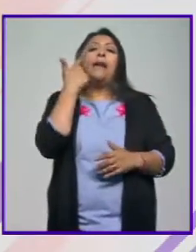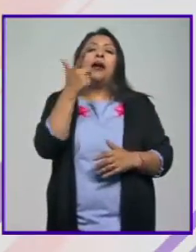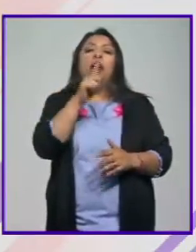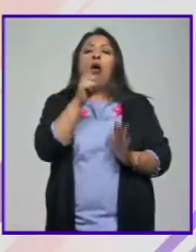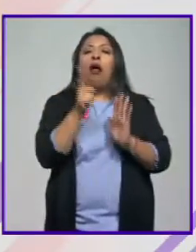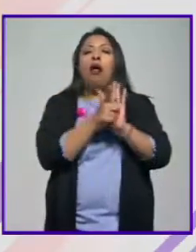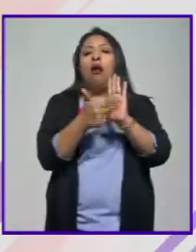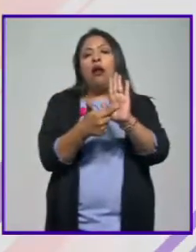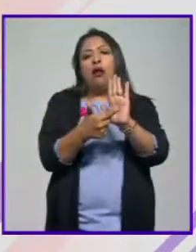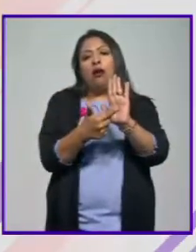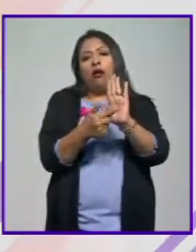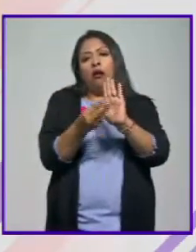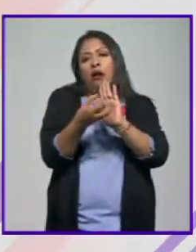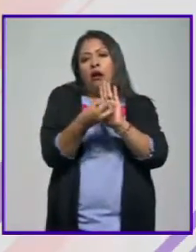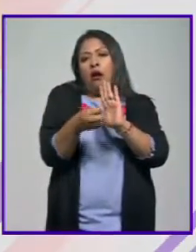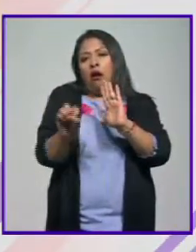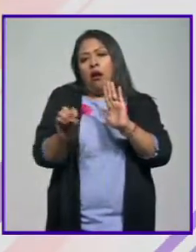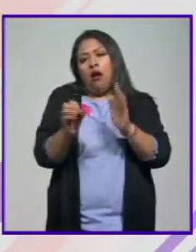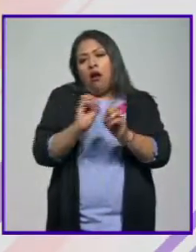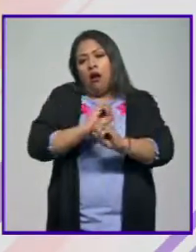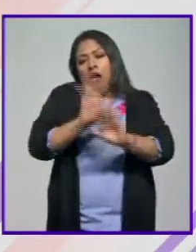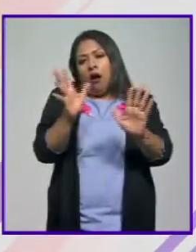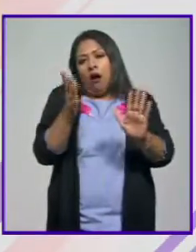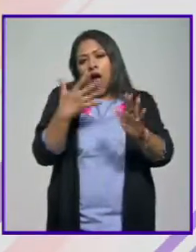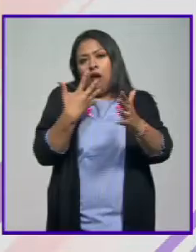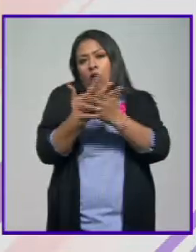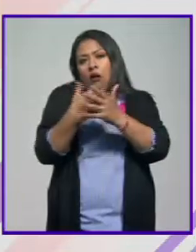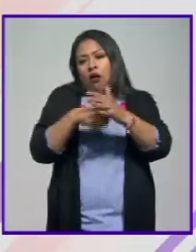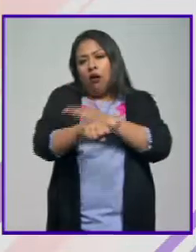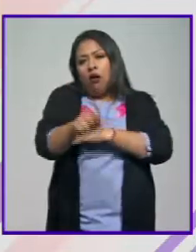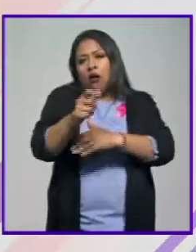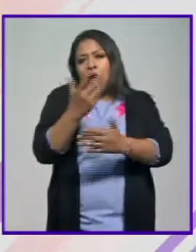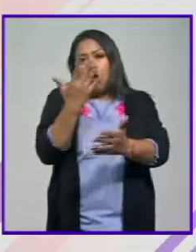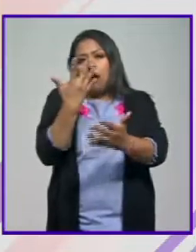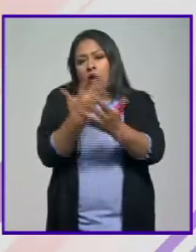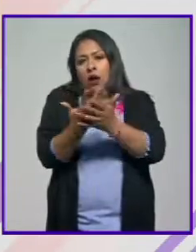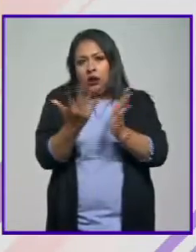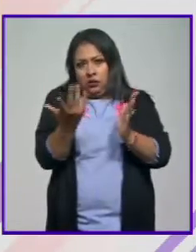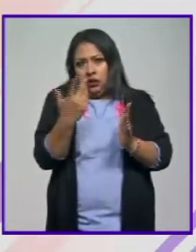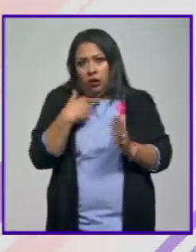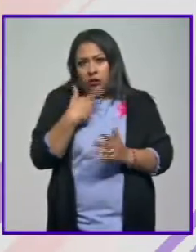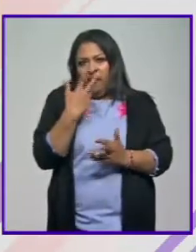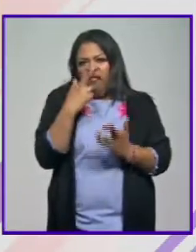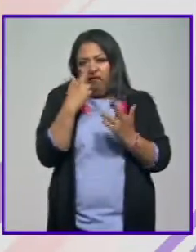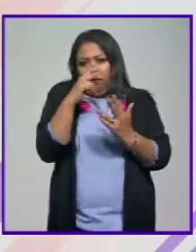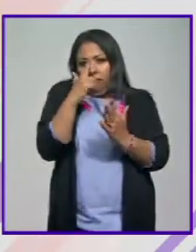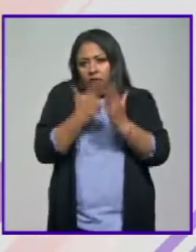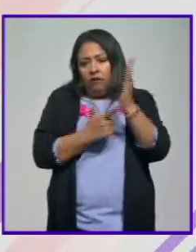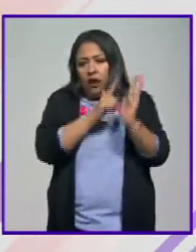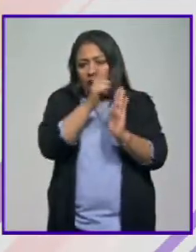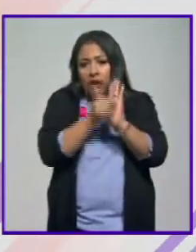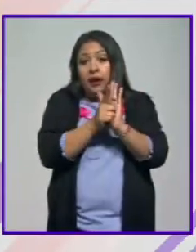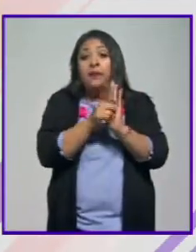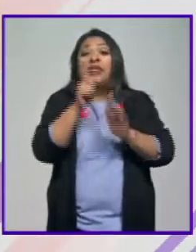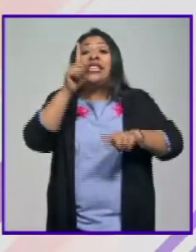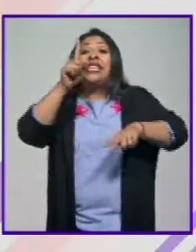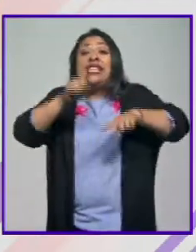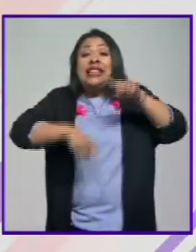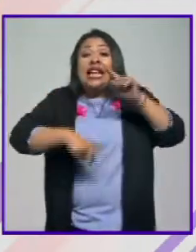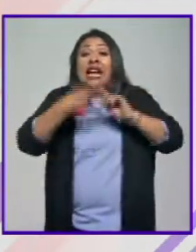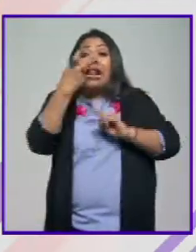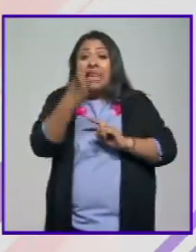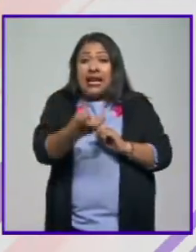penalizado, las vas a llevar a la cárcel. Es un delito. ¿Eh? Porque es un delito. Despenalizar quiere decir